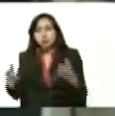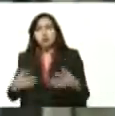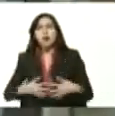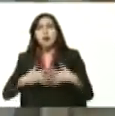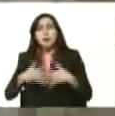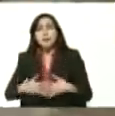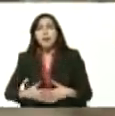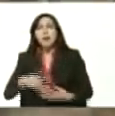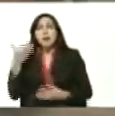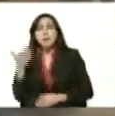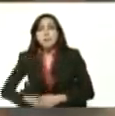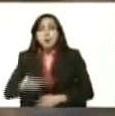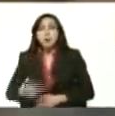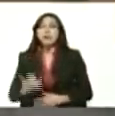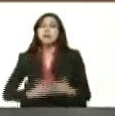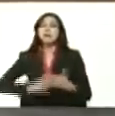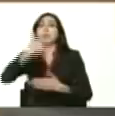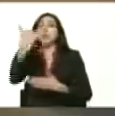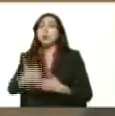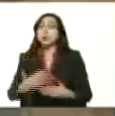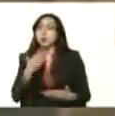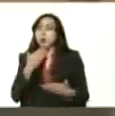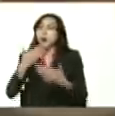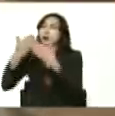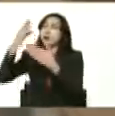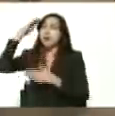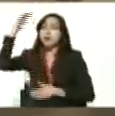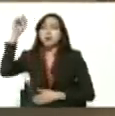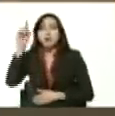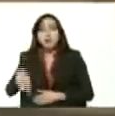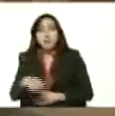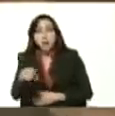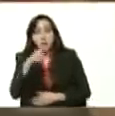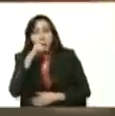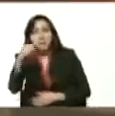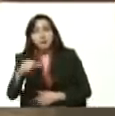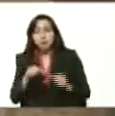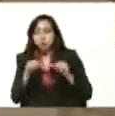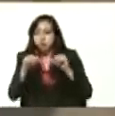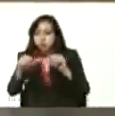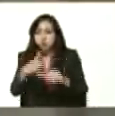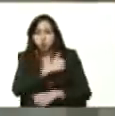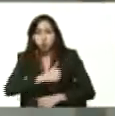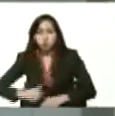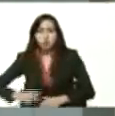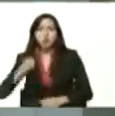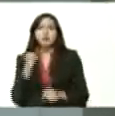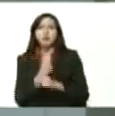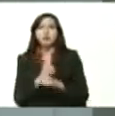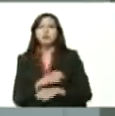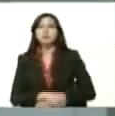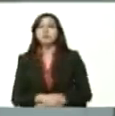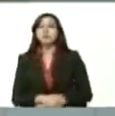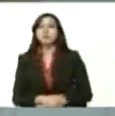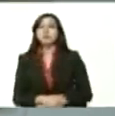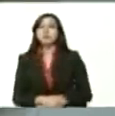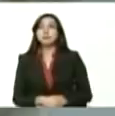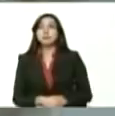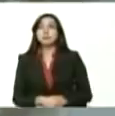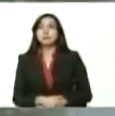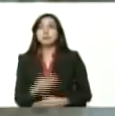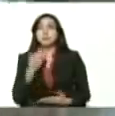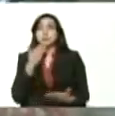gracias a Dios y gracias a usted y que continúe adelante con su gestión gracias Richard del consejo de